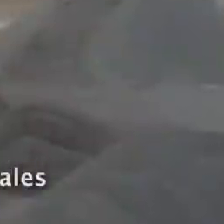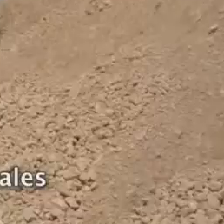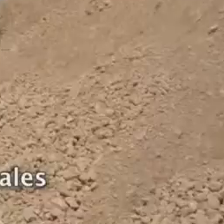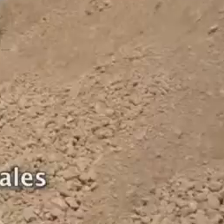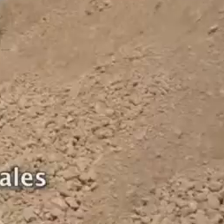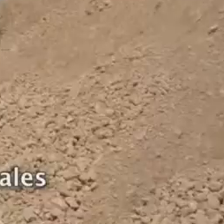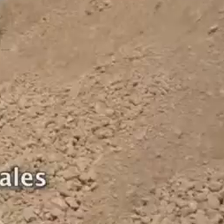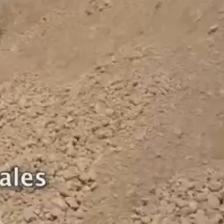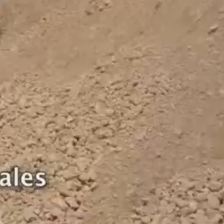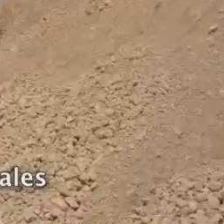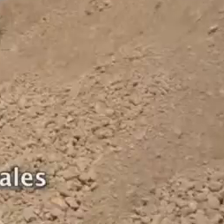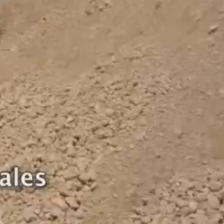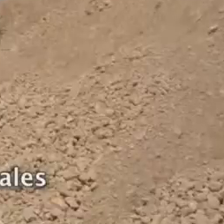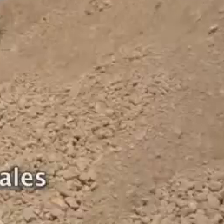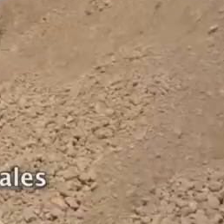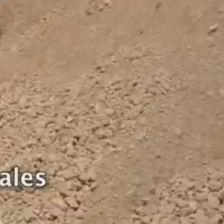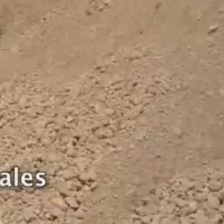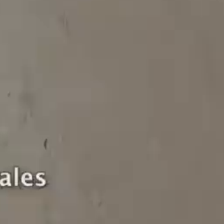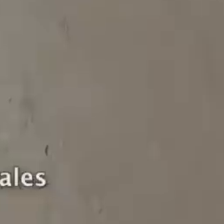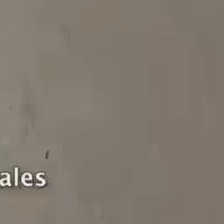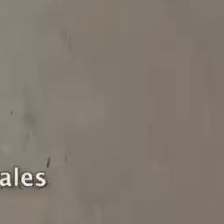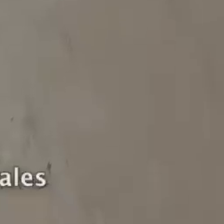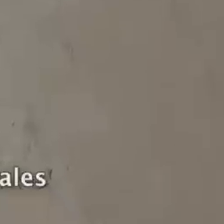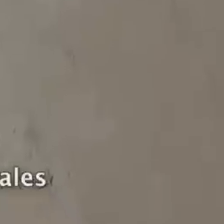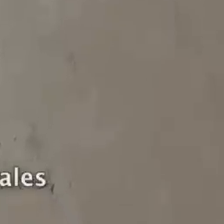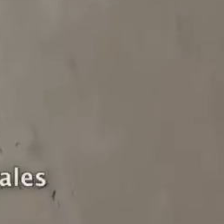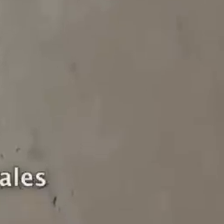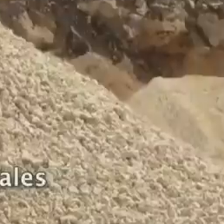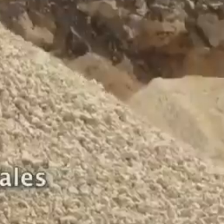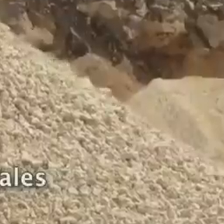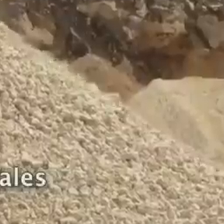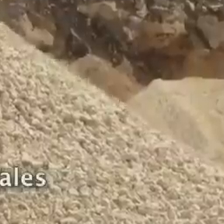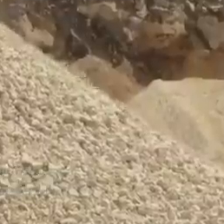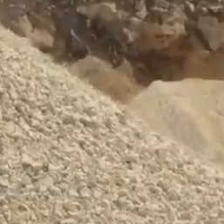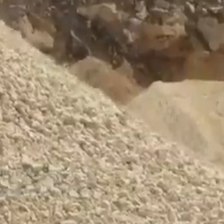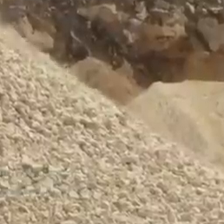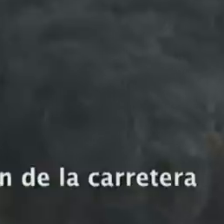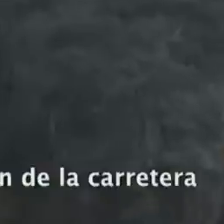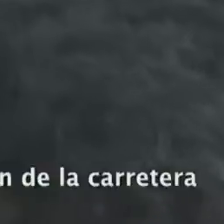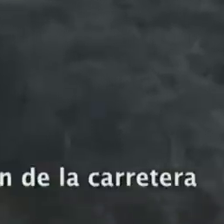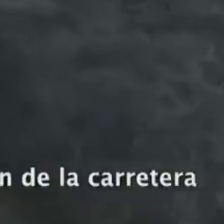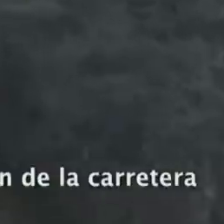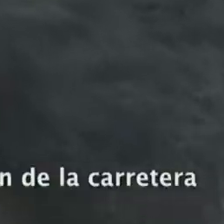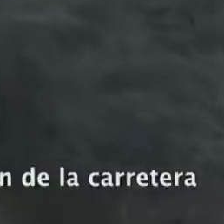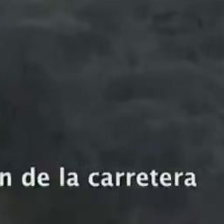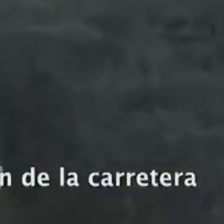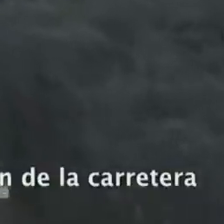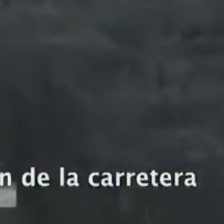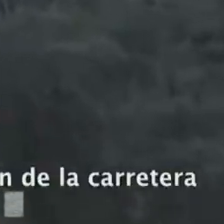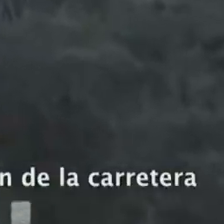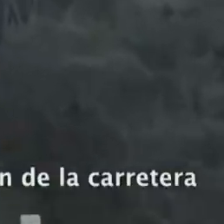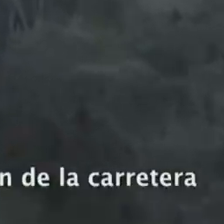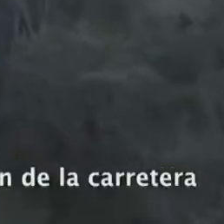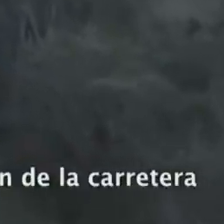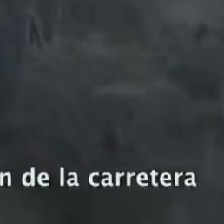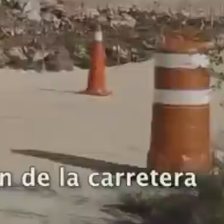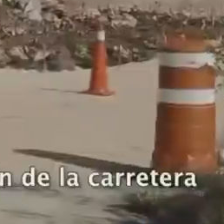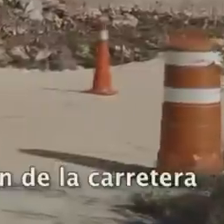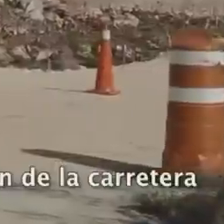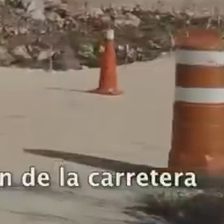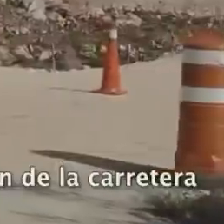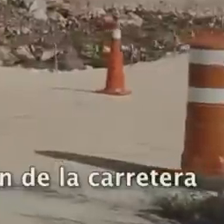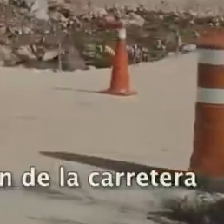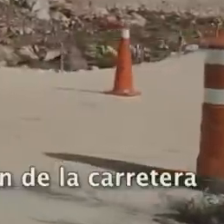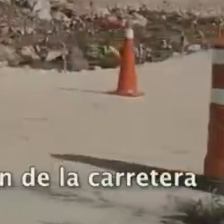Logramos la vinculación de más de 200 empresas locales con empresas constructoras. Implementamos un sistema de desvíos en los